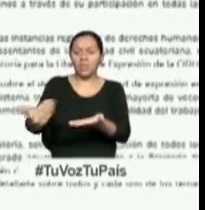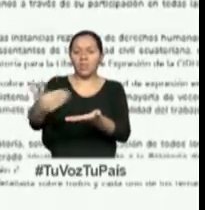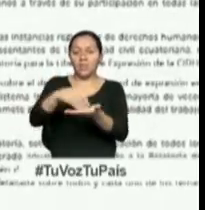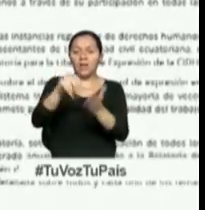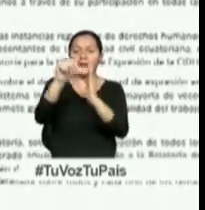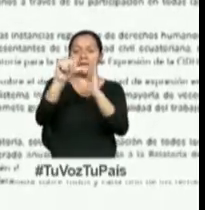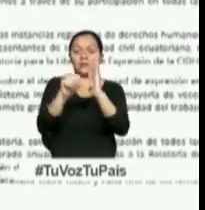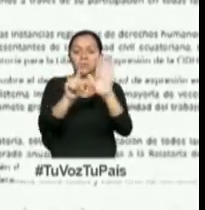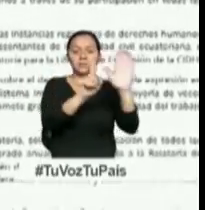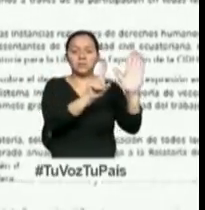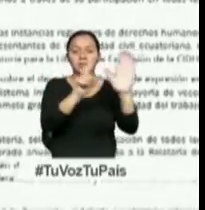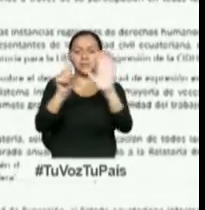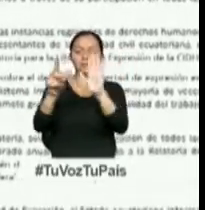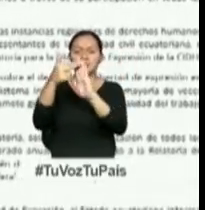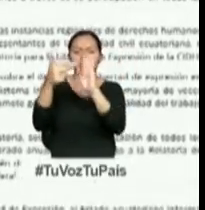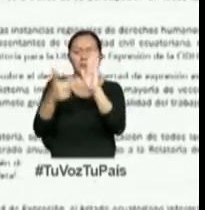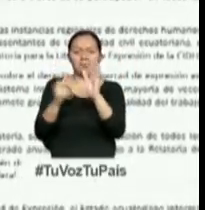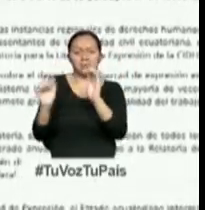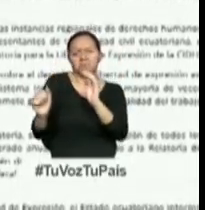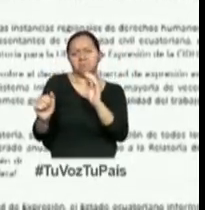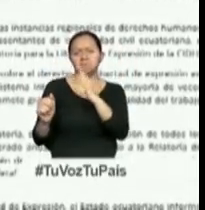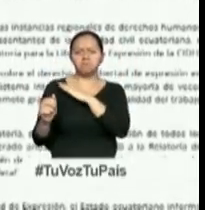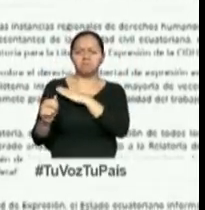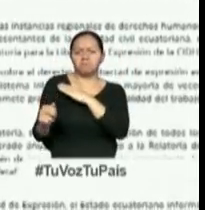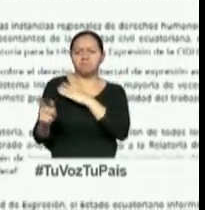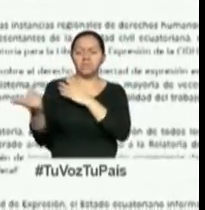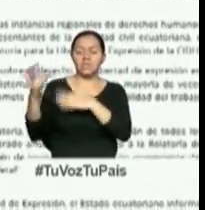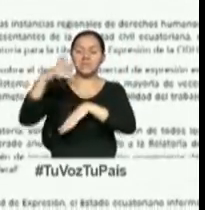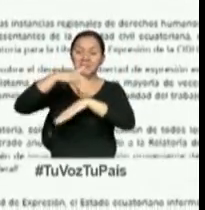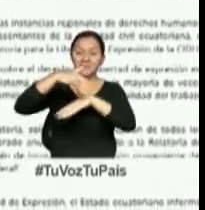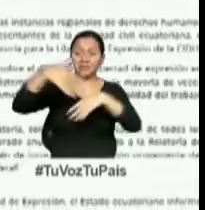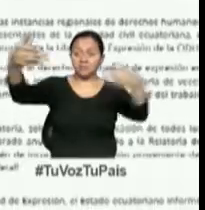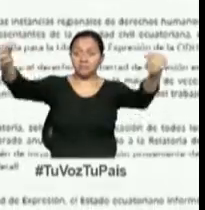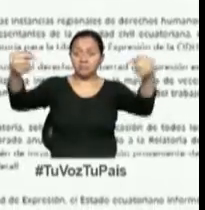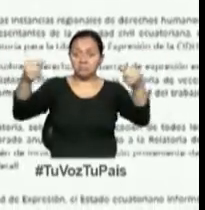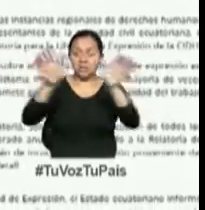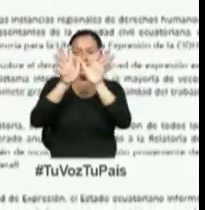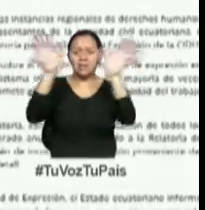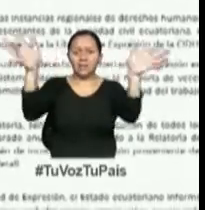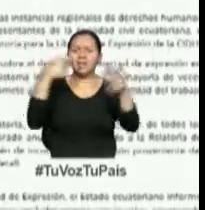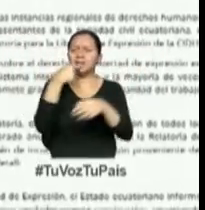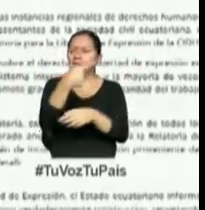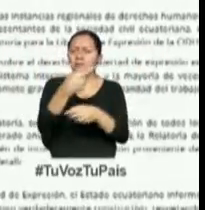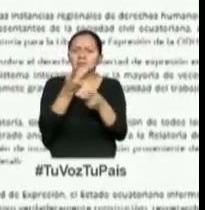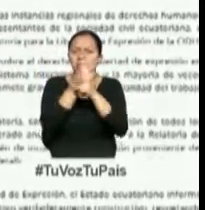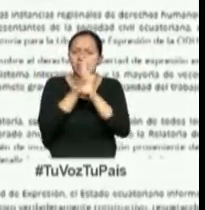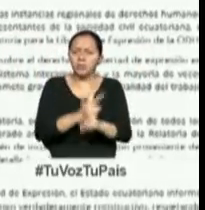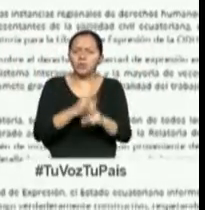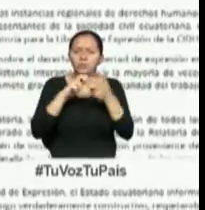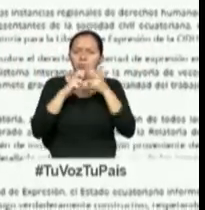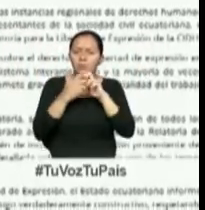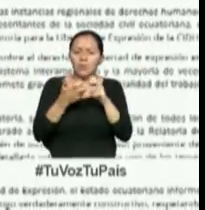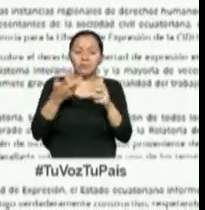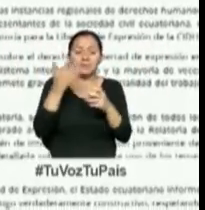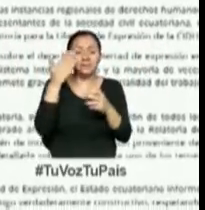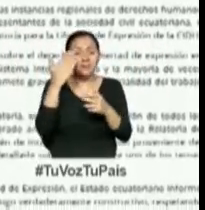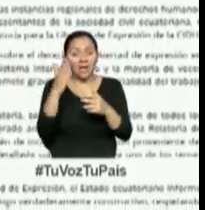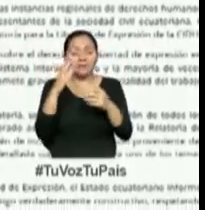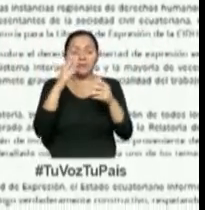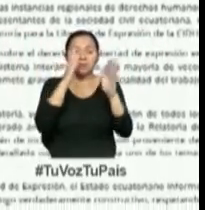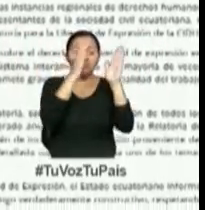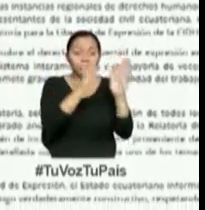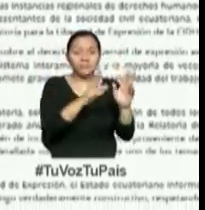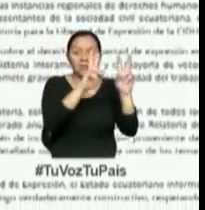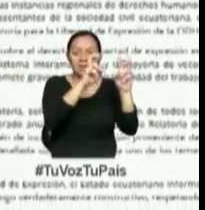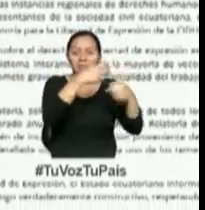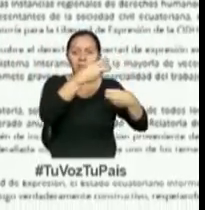66 de su reglamento, que establece que las audiencias de carácter general no amparan la posibilidad de conocer asuntos particulares.